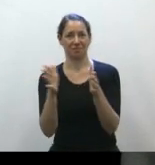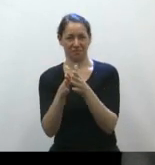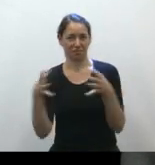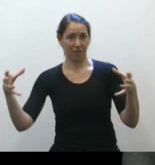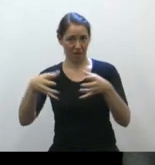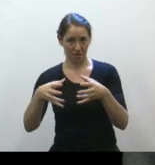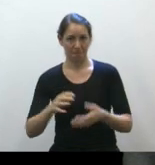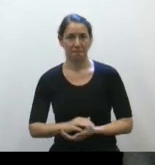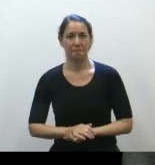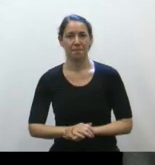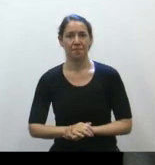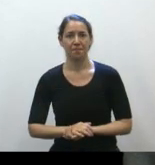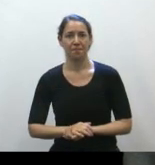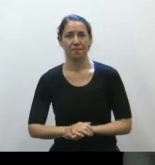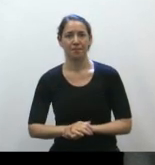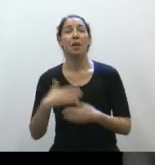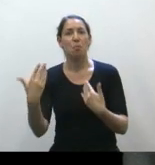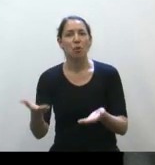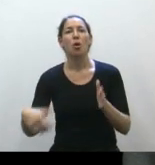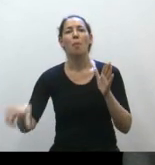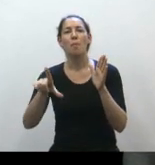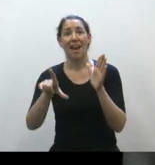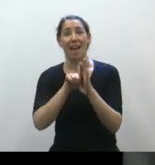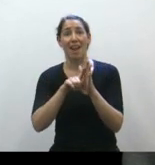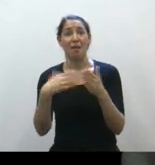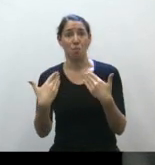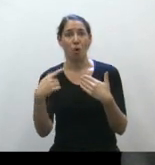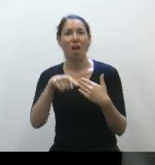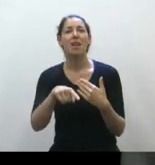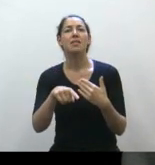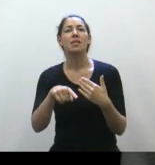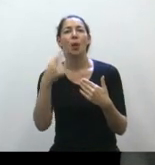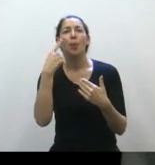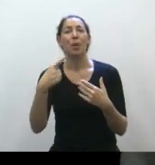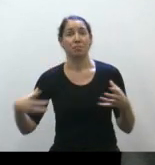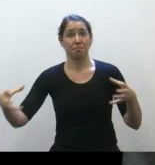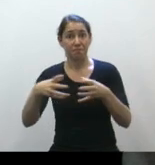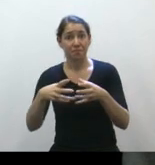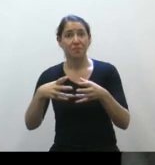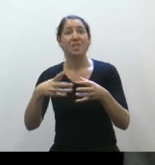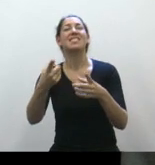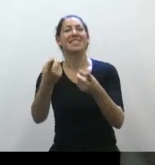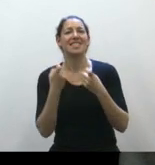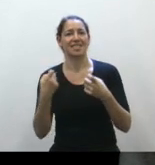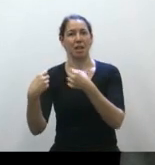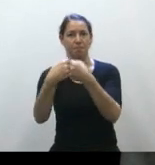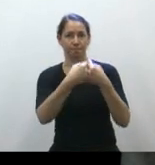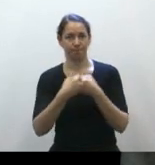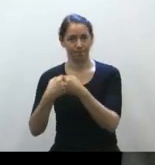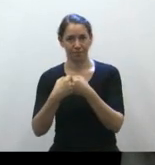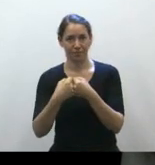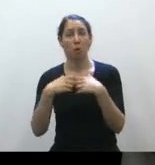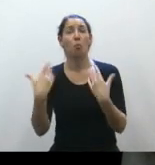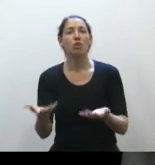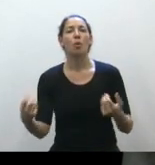Y para legislar sobre valores esenciales de la convivencia se requiere mucho consenso. Es el pacto de